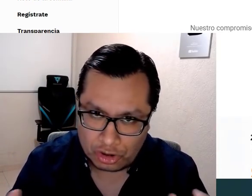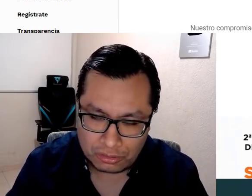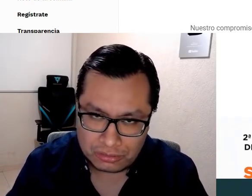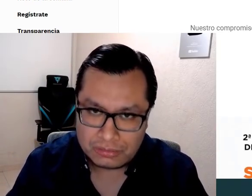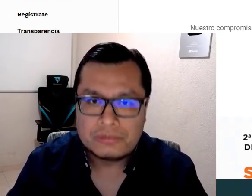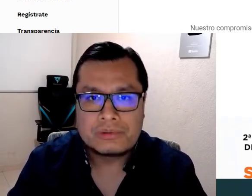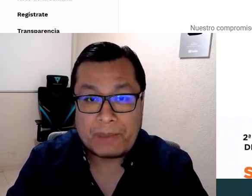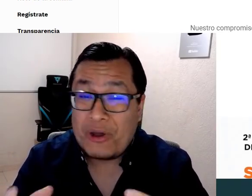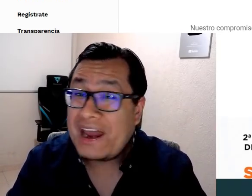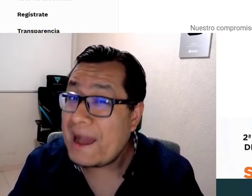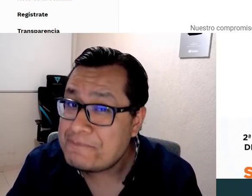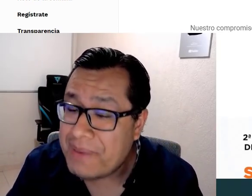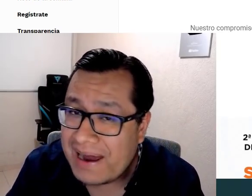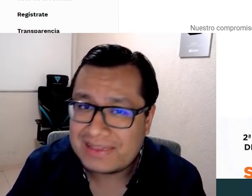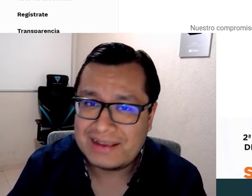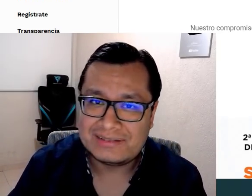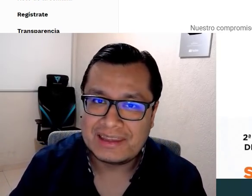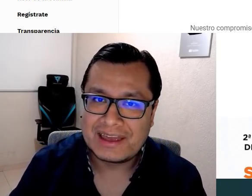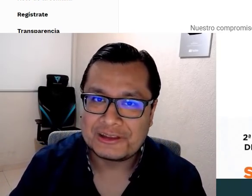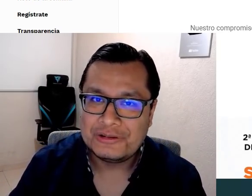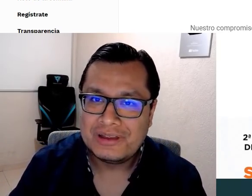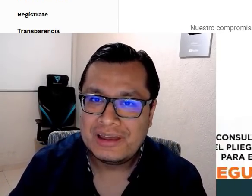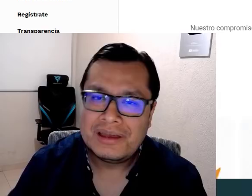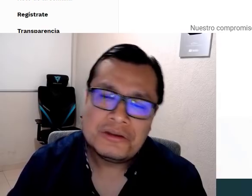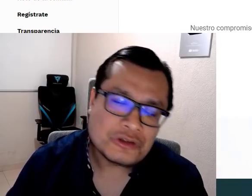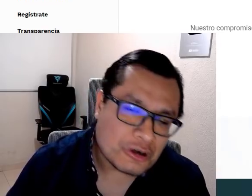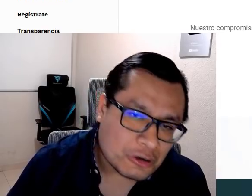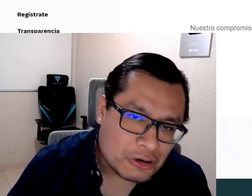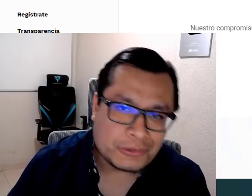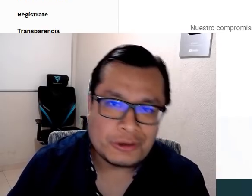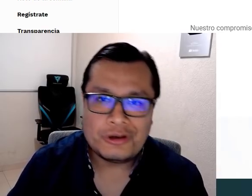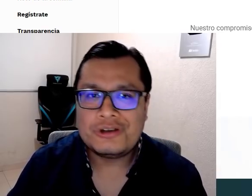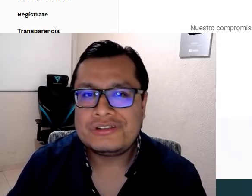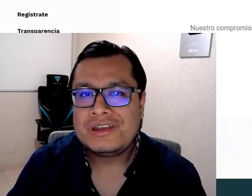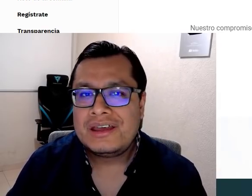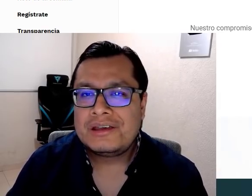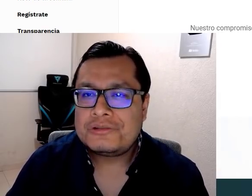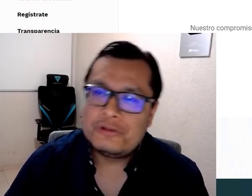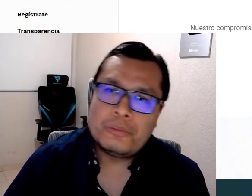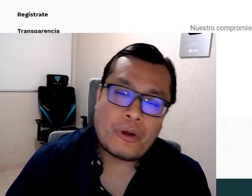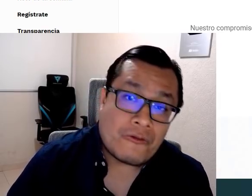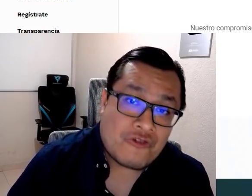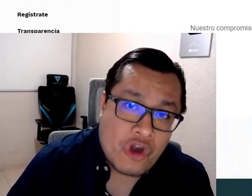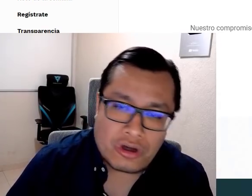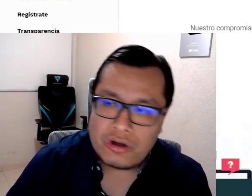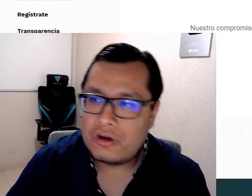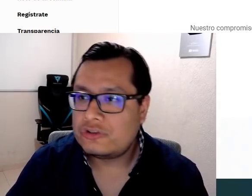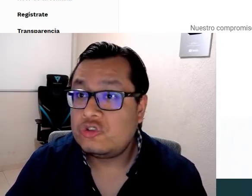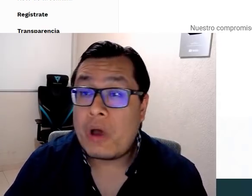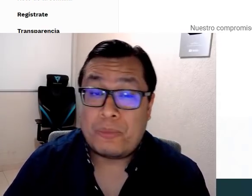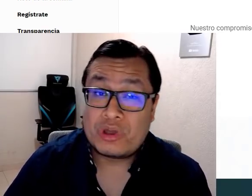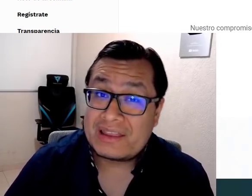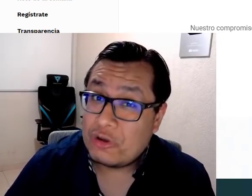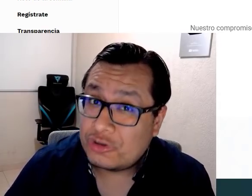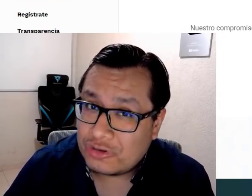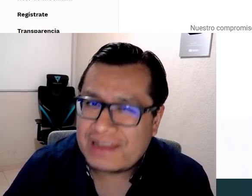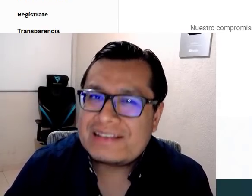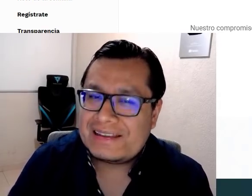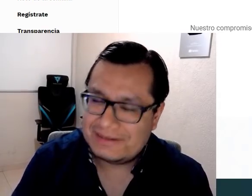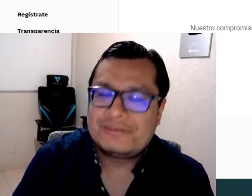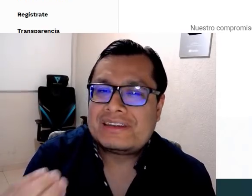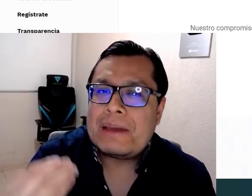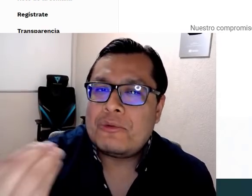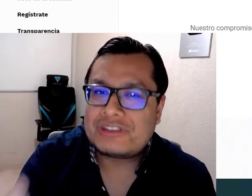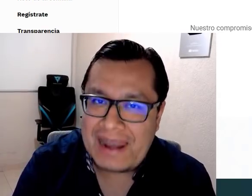corruptos. No, pero gran parte del sindicato son corruptos, son un poco flojos, no apoyan a los